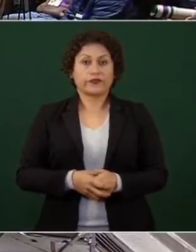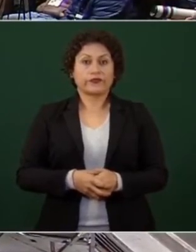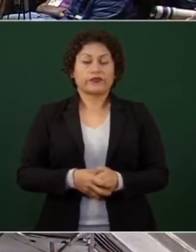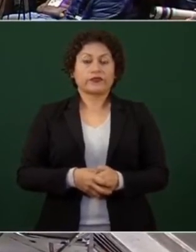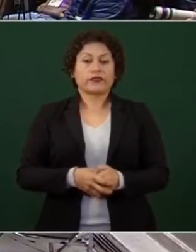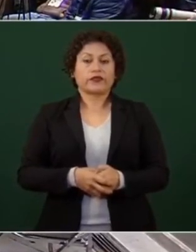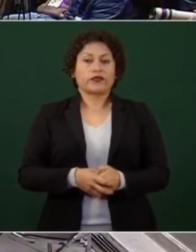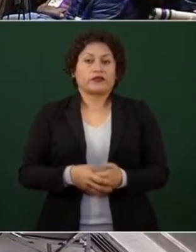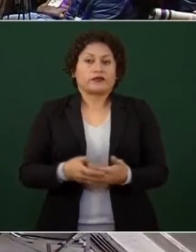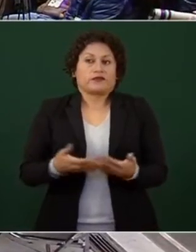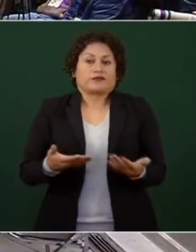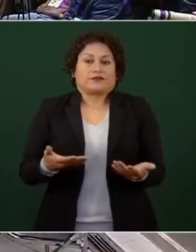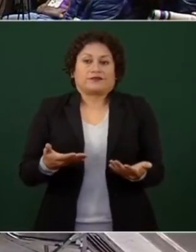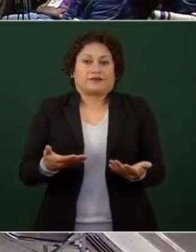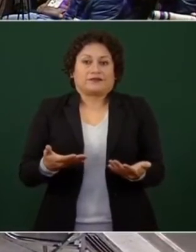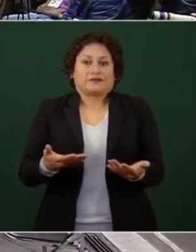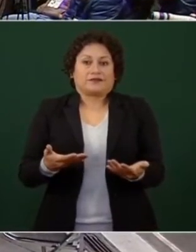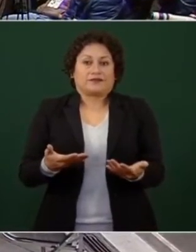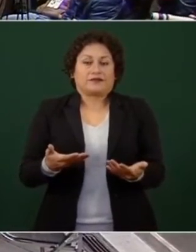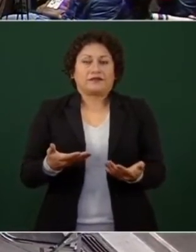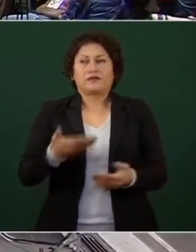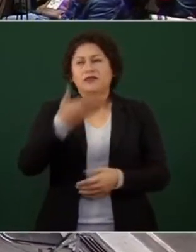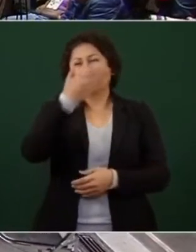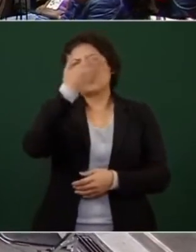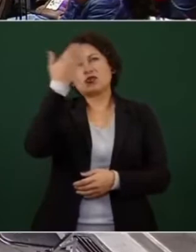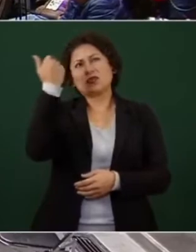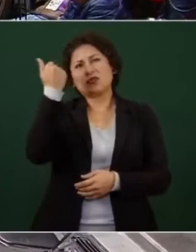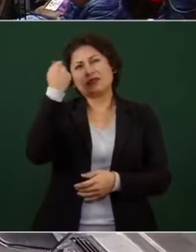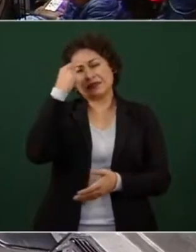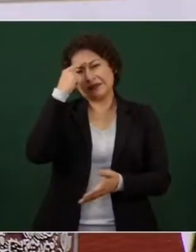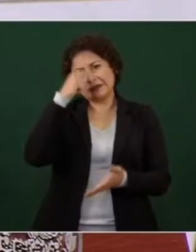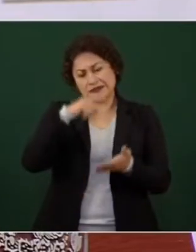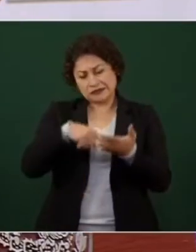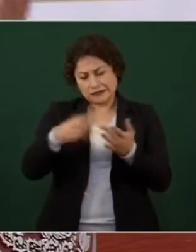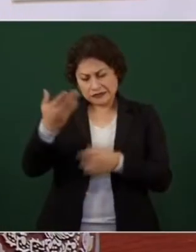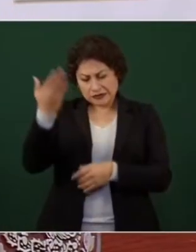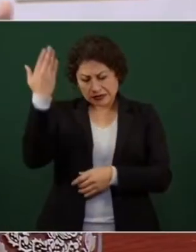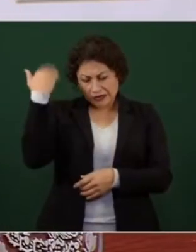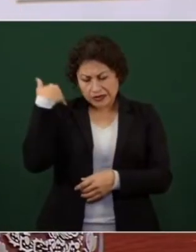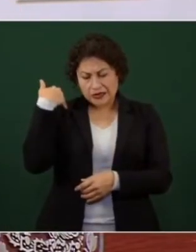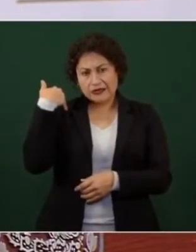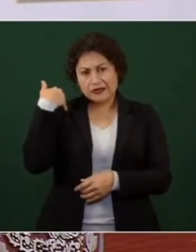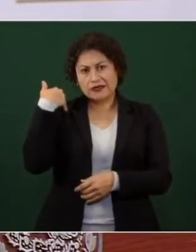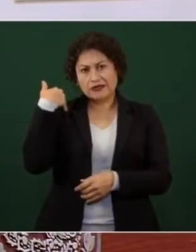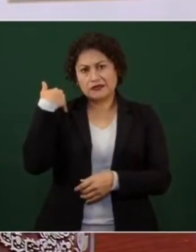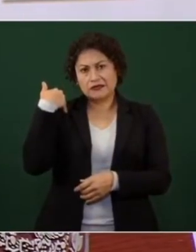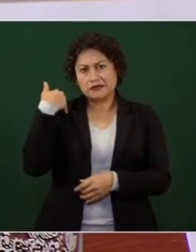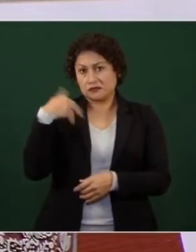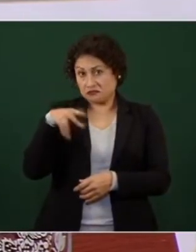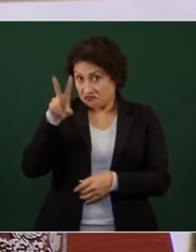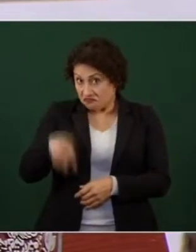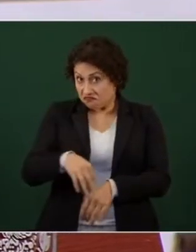no sé si en alguna ocasión pero no sé si fue real